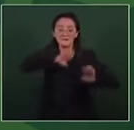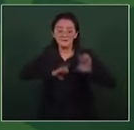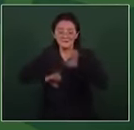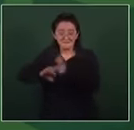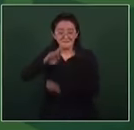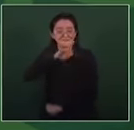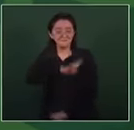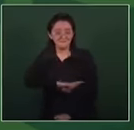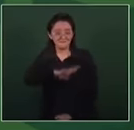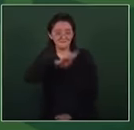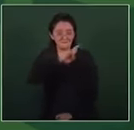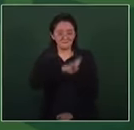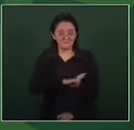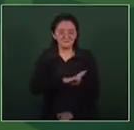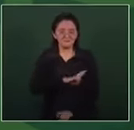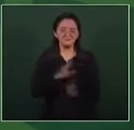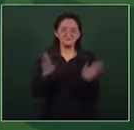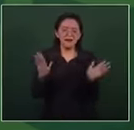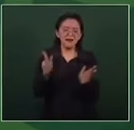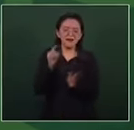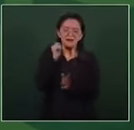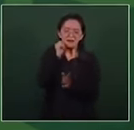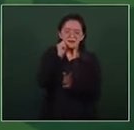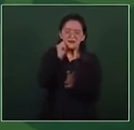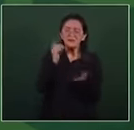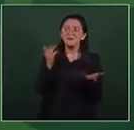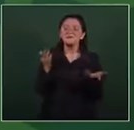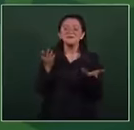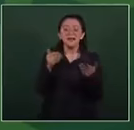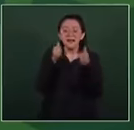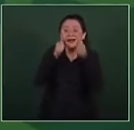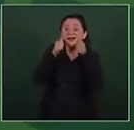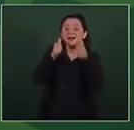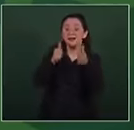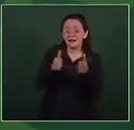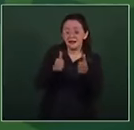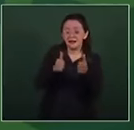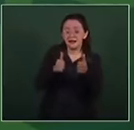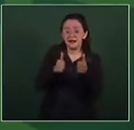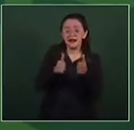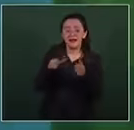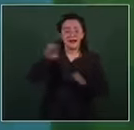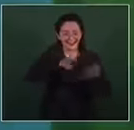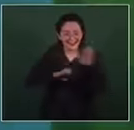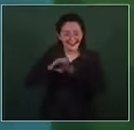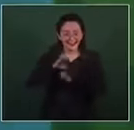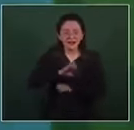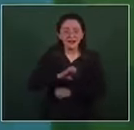y no permitir que las empresas de la Comisión Federal